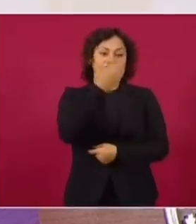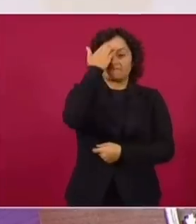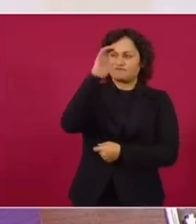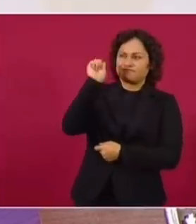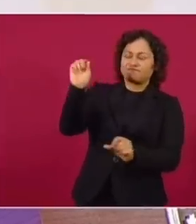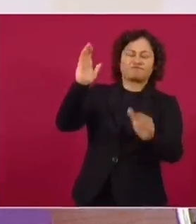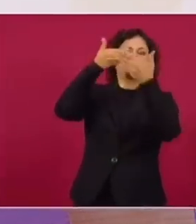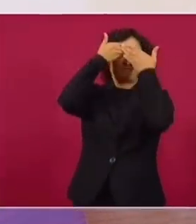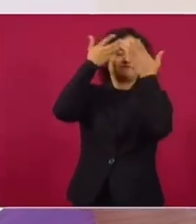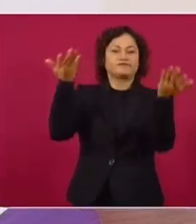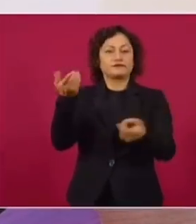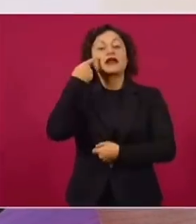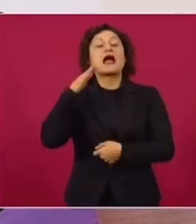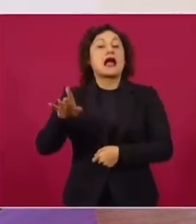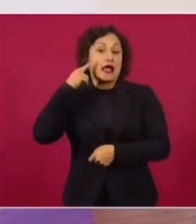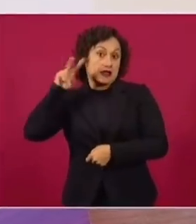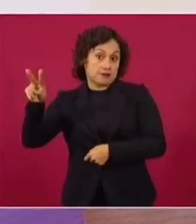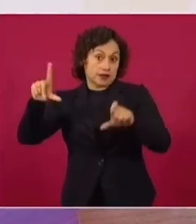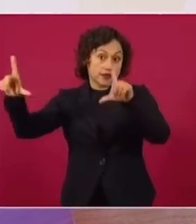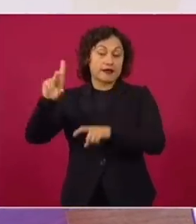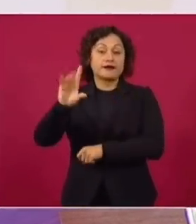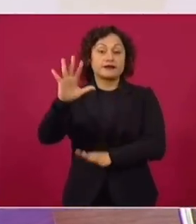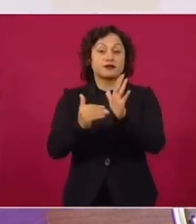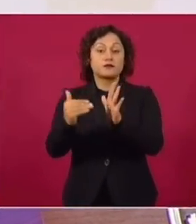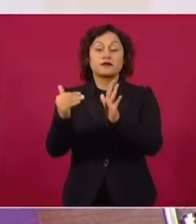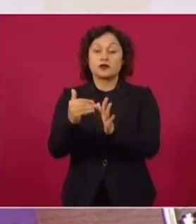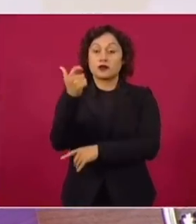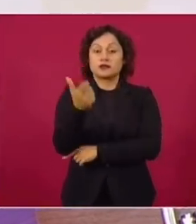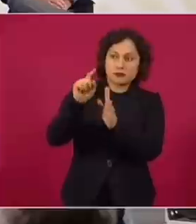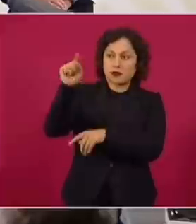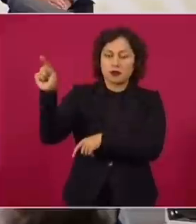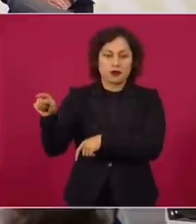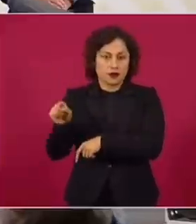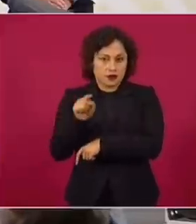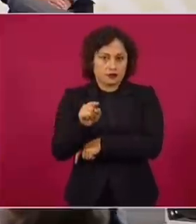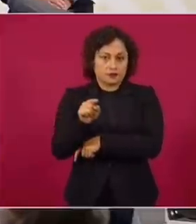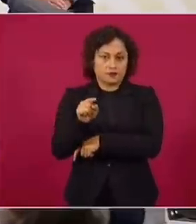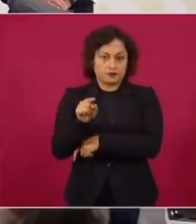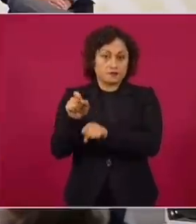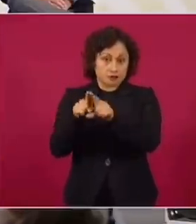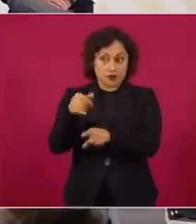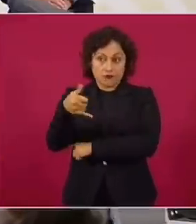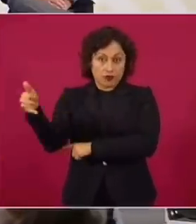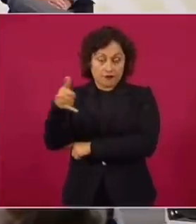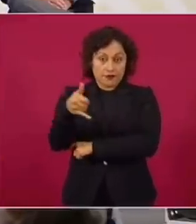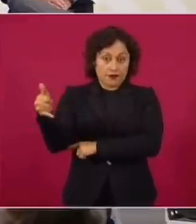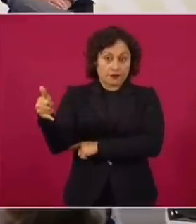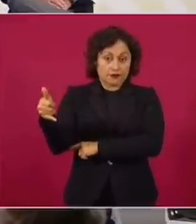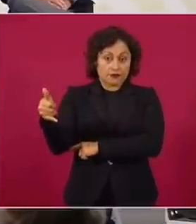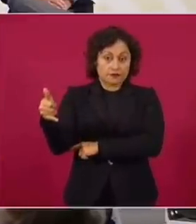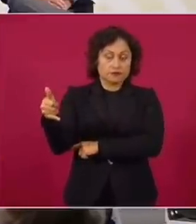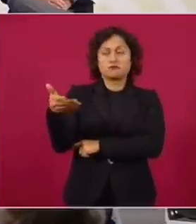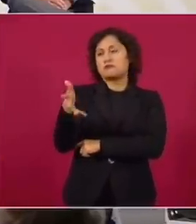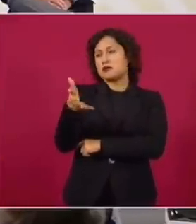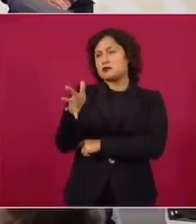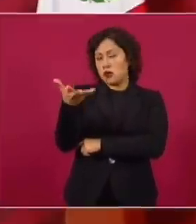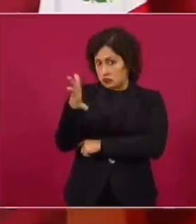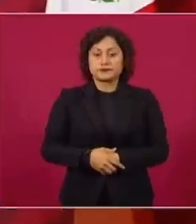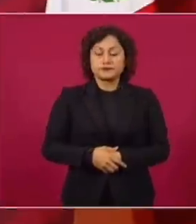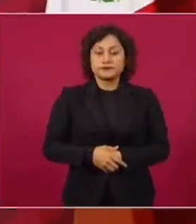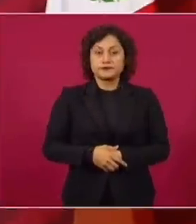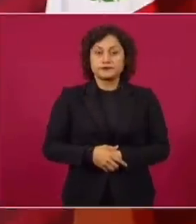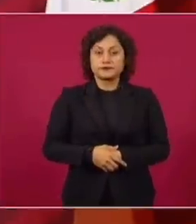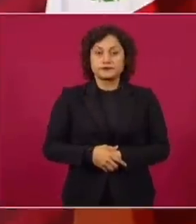Ahora, si vamos viendo 35 millones de pesos en el departamento del Infonavit, pues deben de ser como unos días.